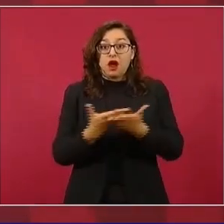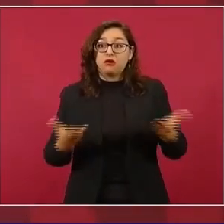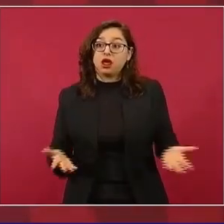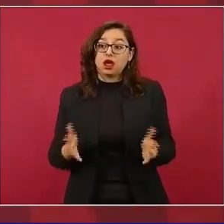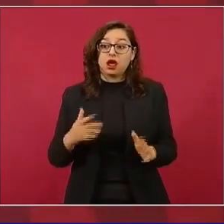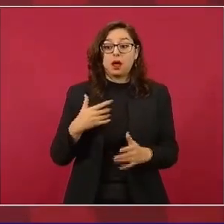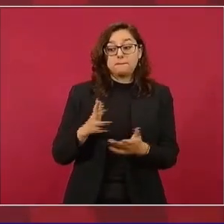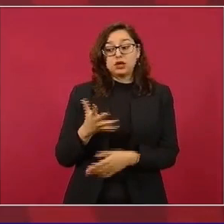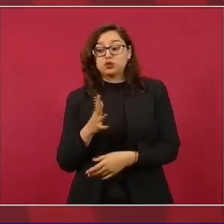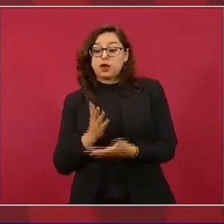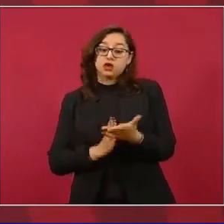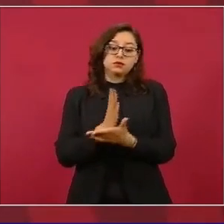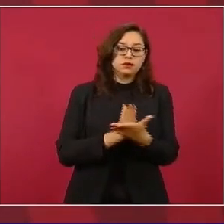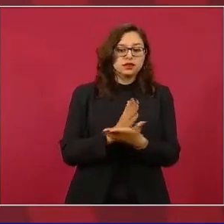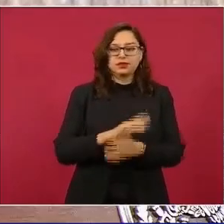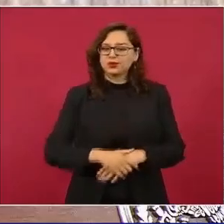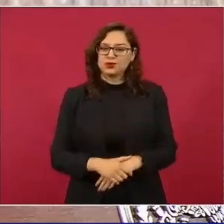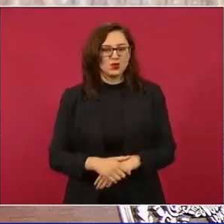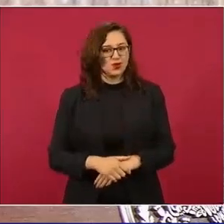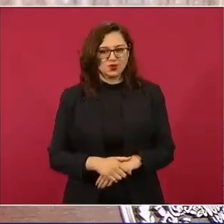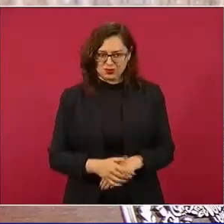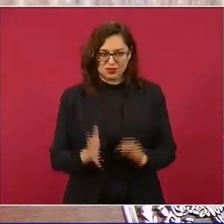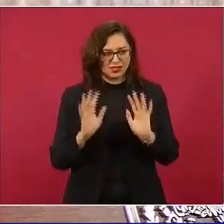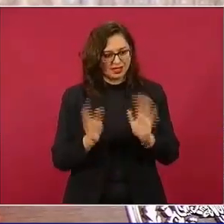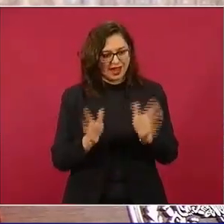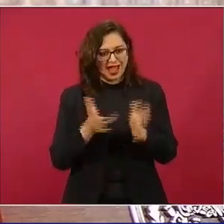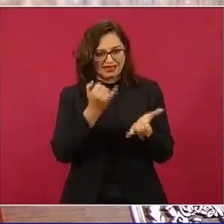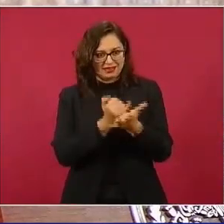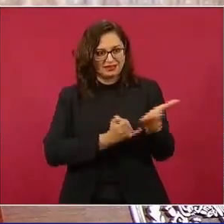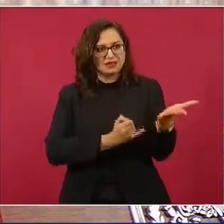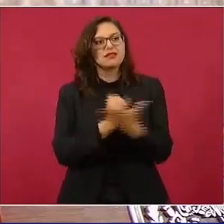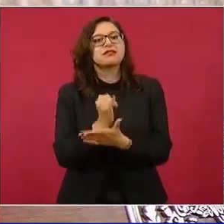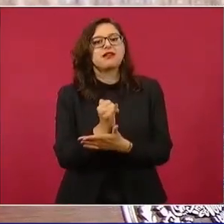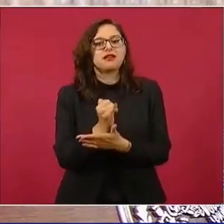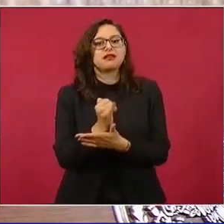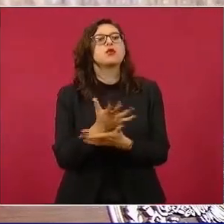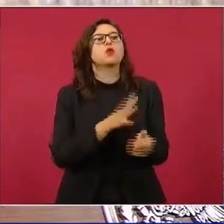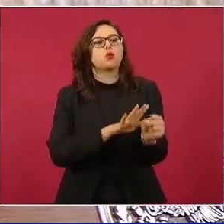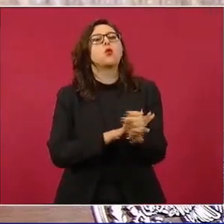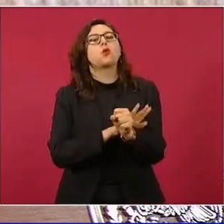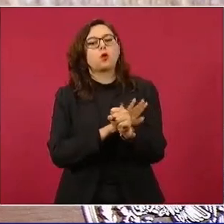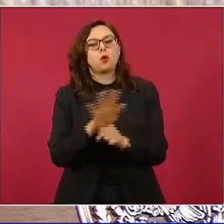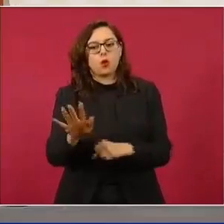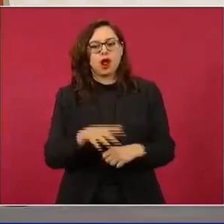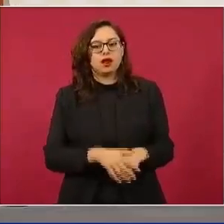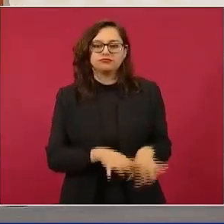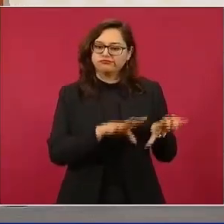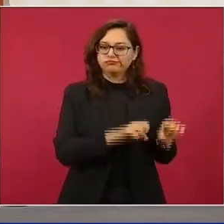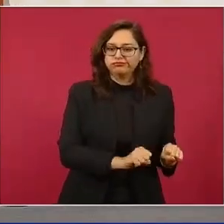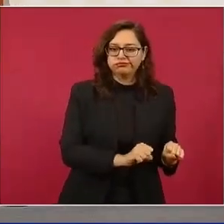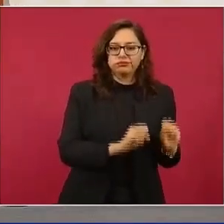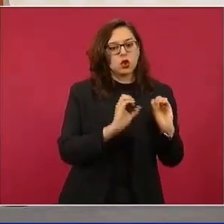que cada quien se sitúe